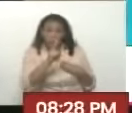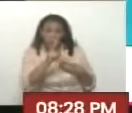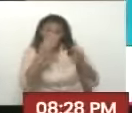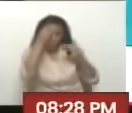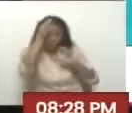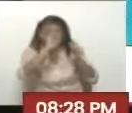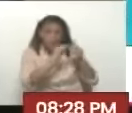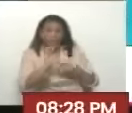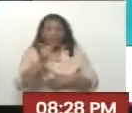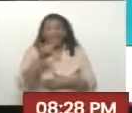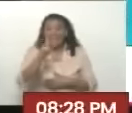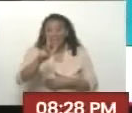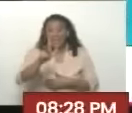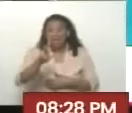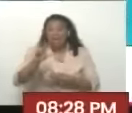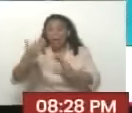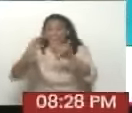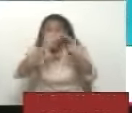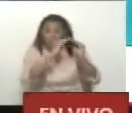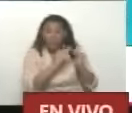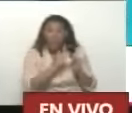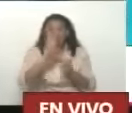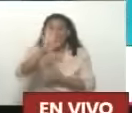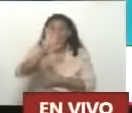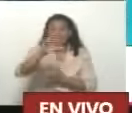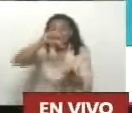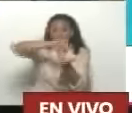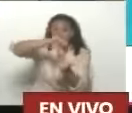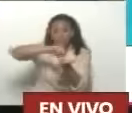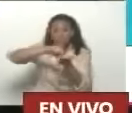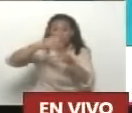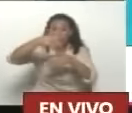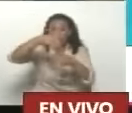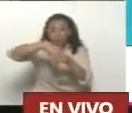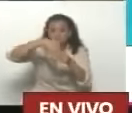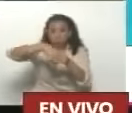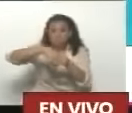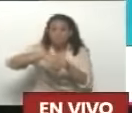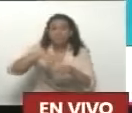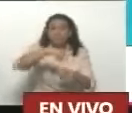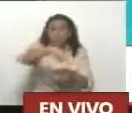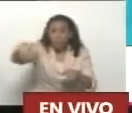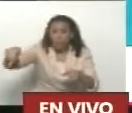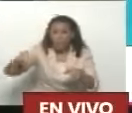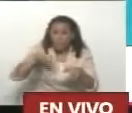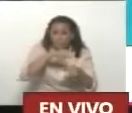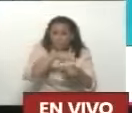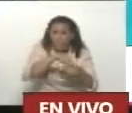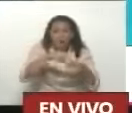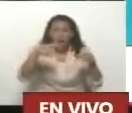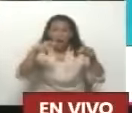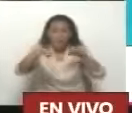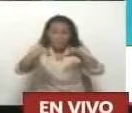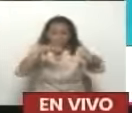13 comunidades Y 5 centros electorales Se manejó En el circuito comunal